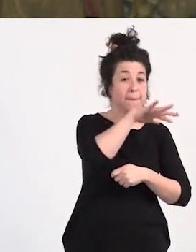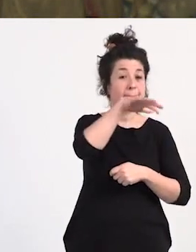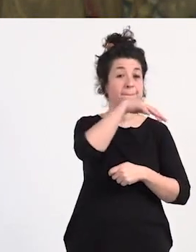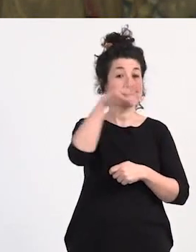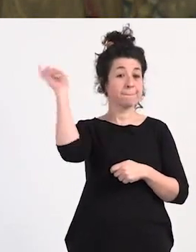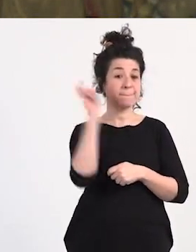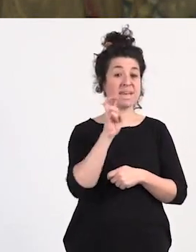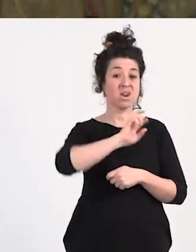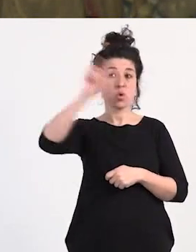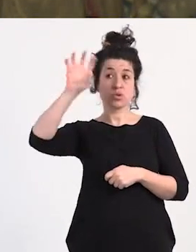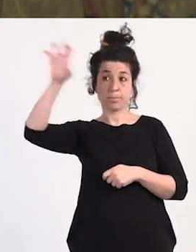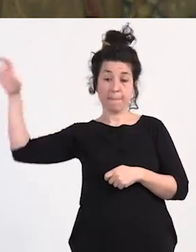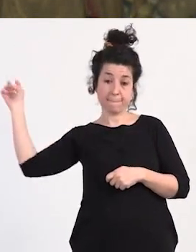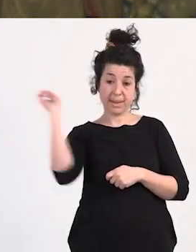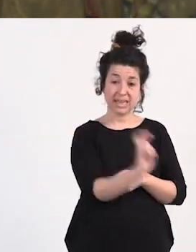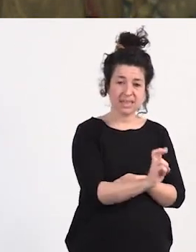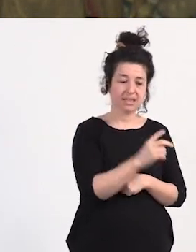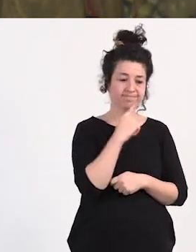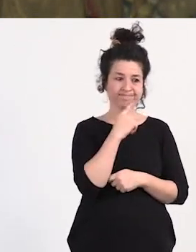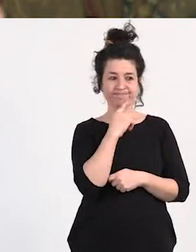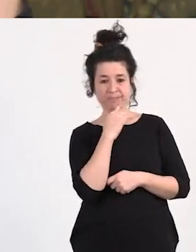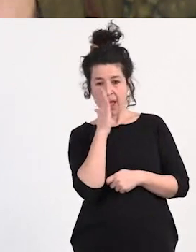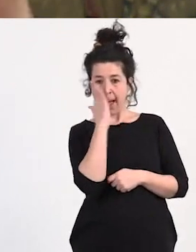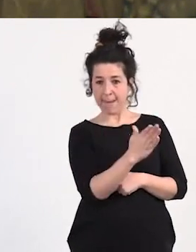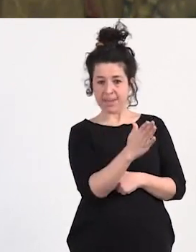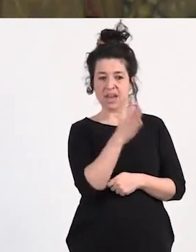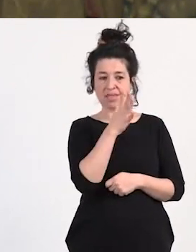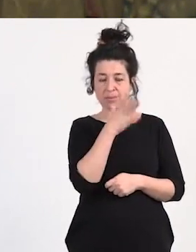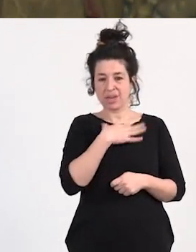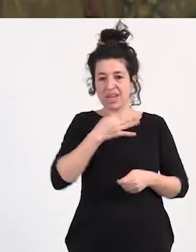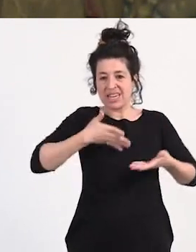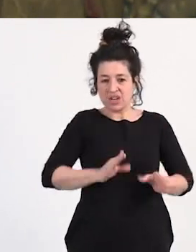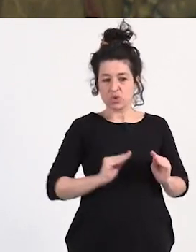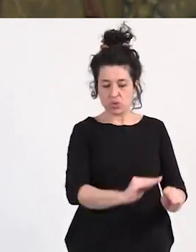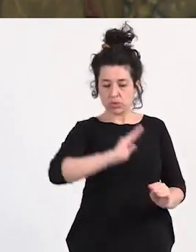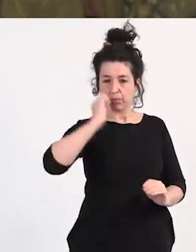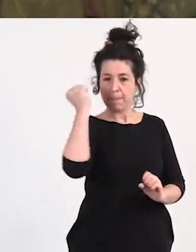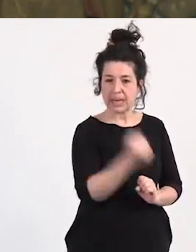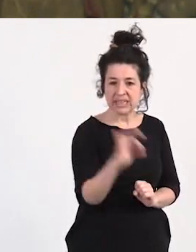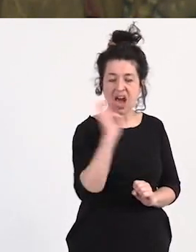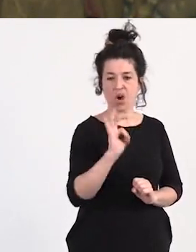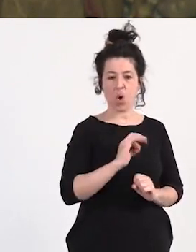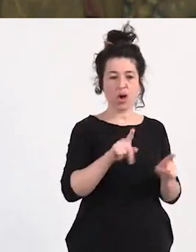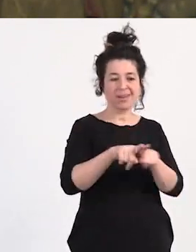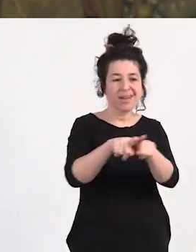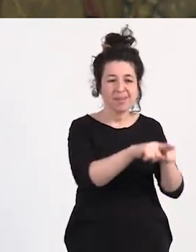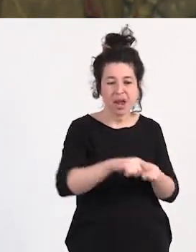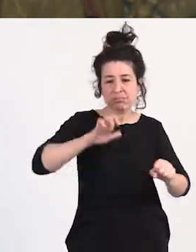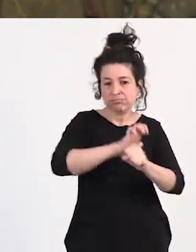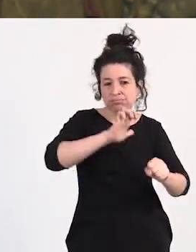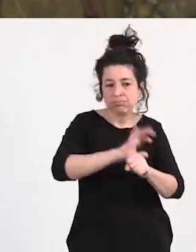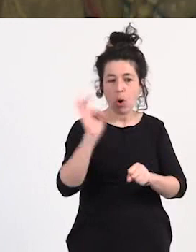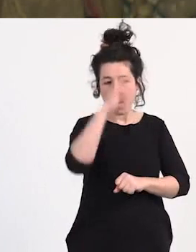ellas están amenazadas porque sí les pueden matar a los hijos o pueden violar a sus hermanas o pueden matar a sus padres